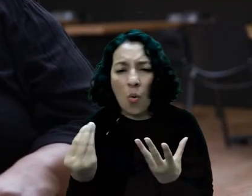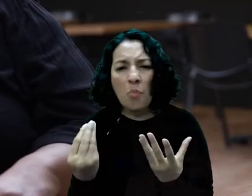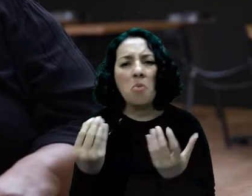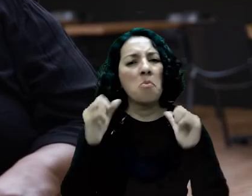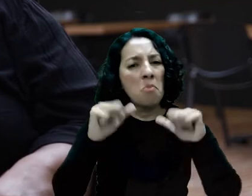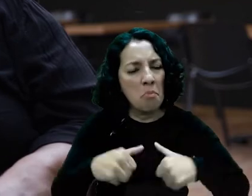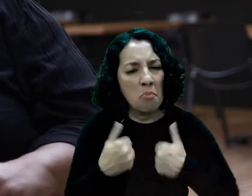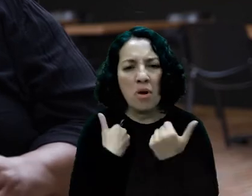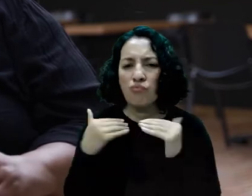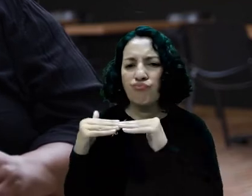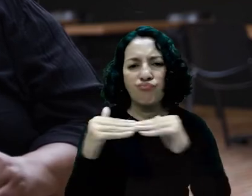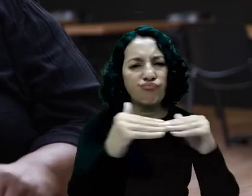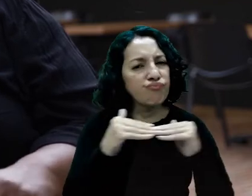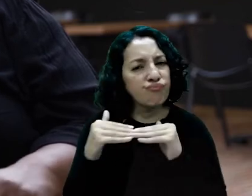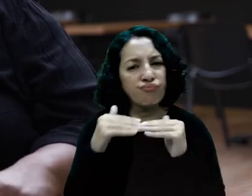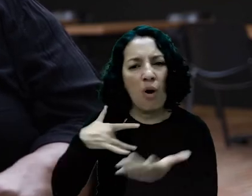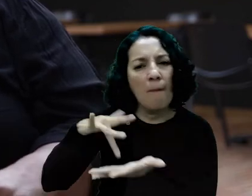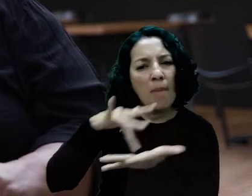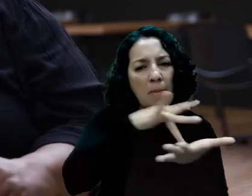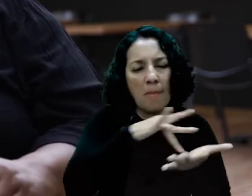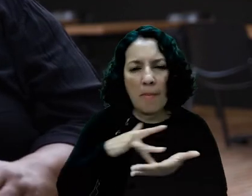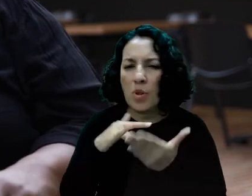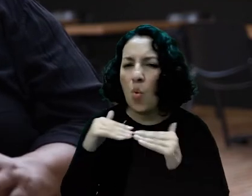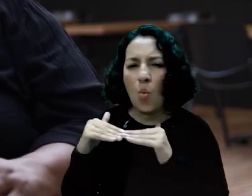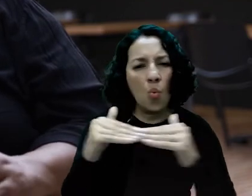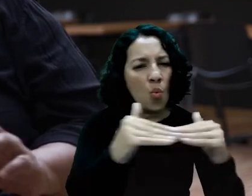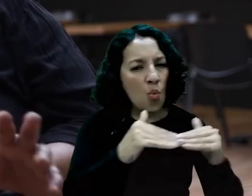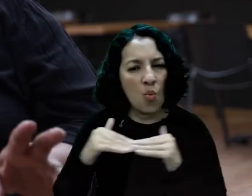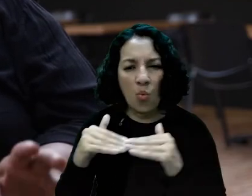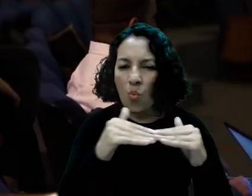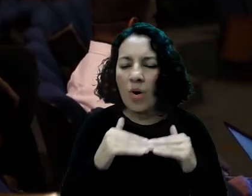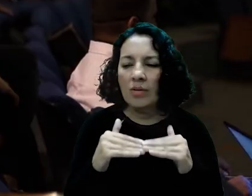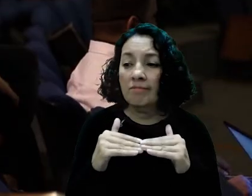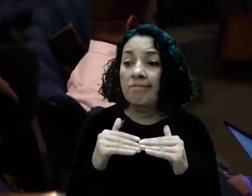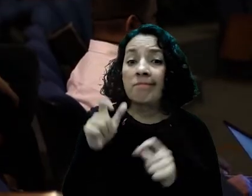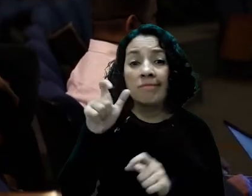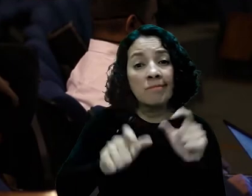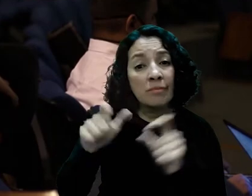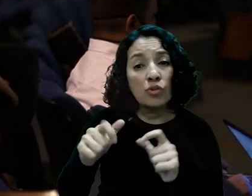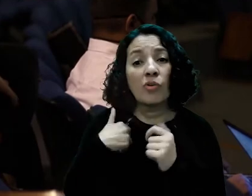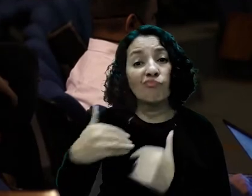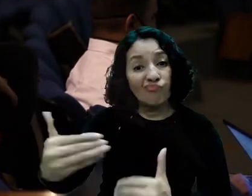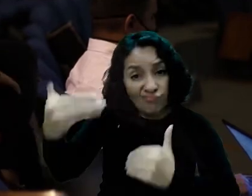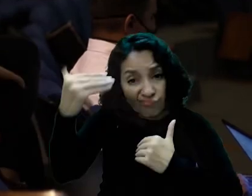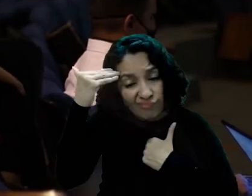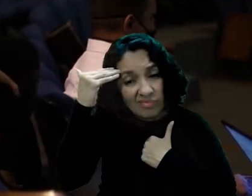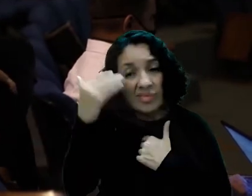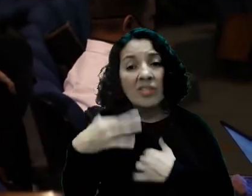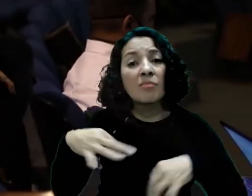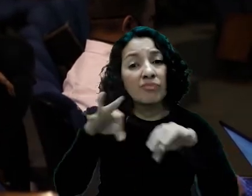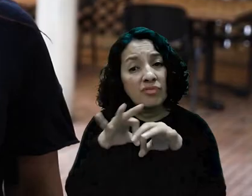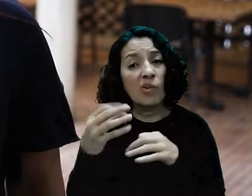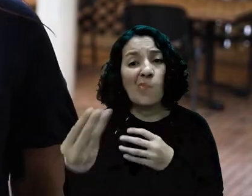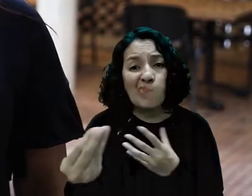y sin discapacidad podamos participar en igual de condiciones que todos. Las otras personas tomen conciencia de que existe